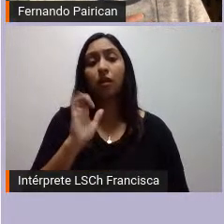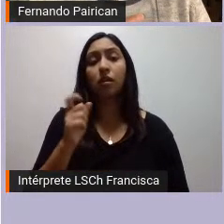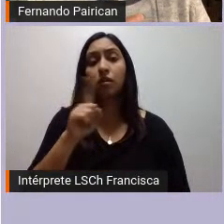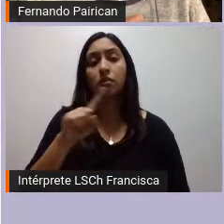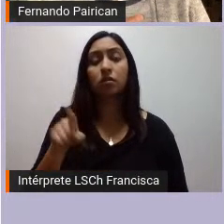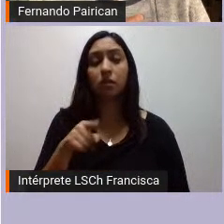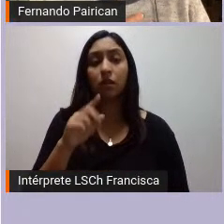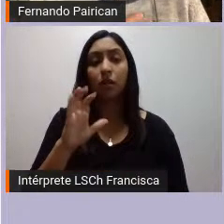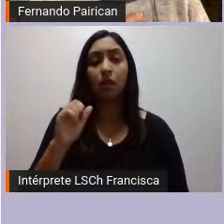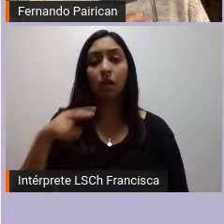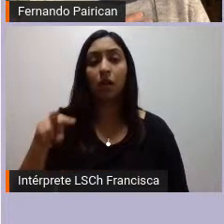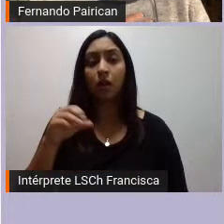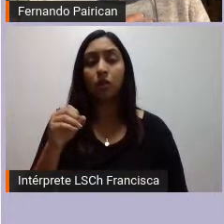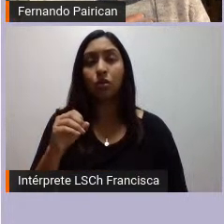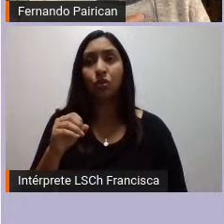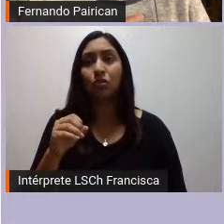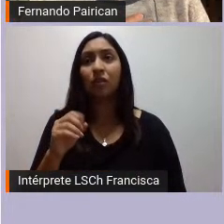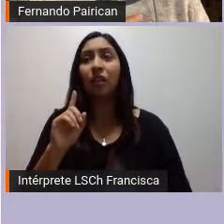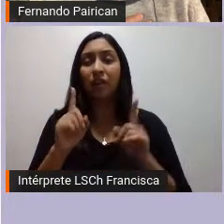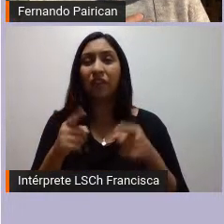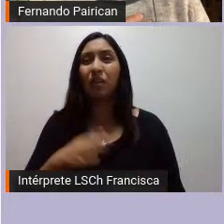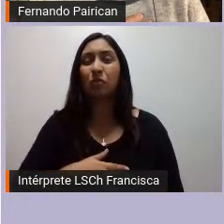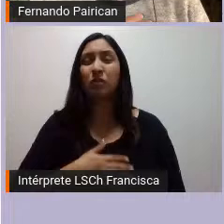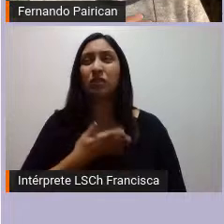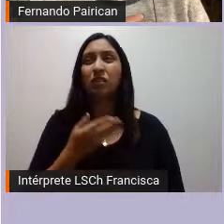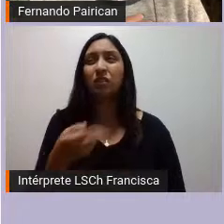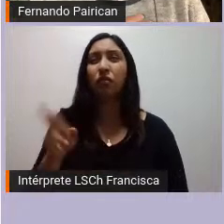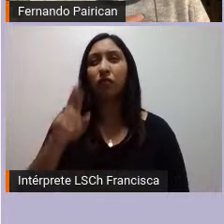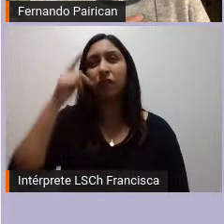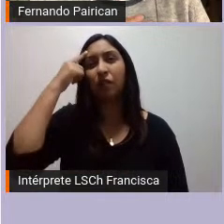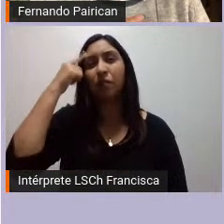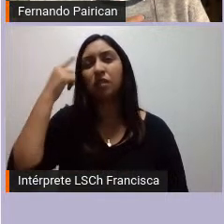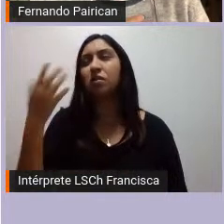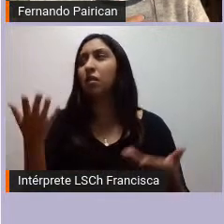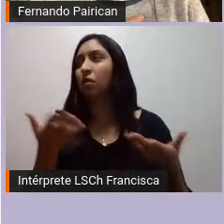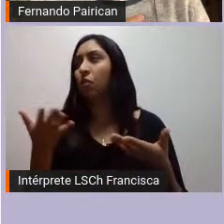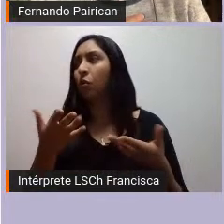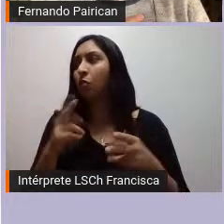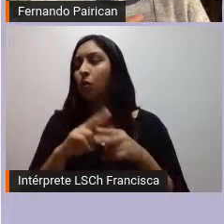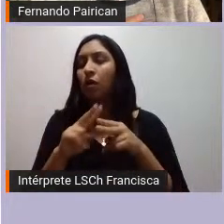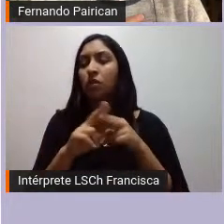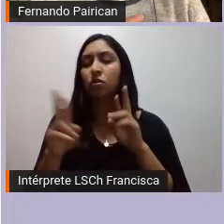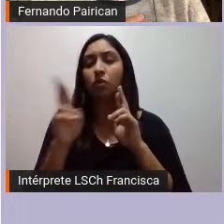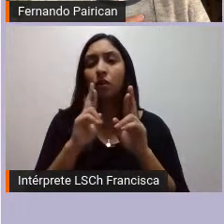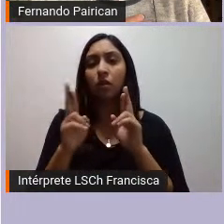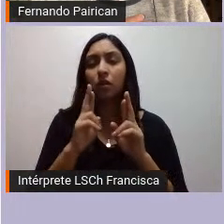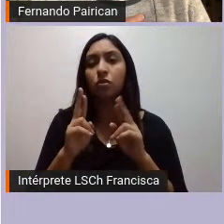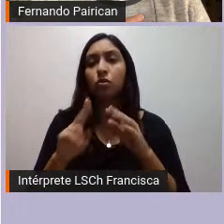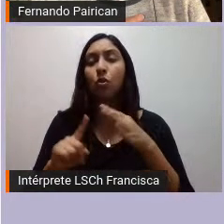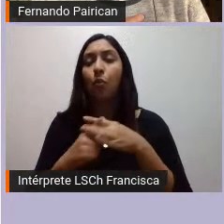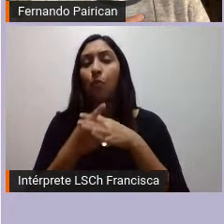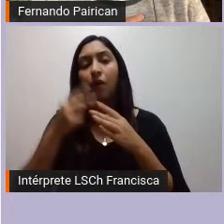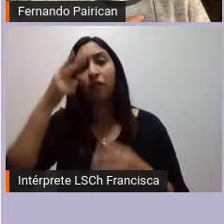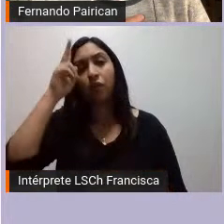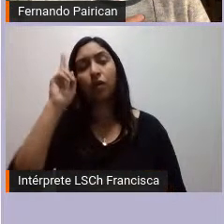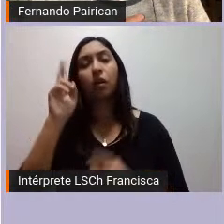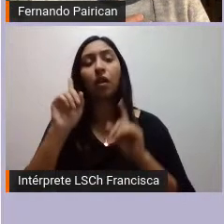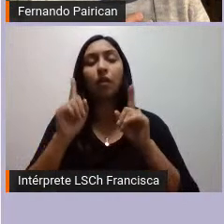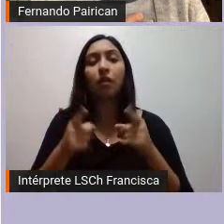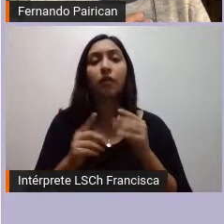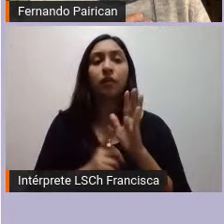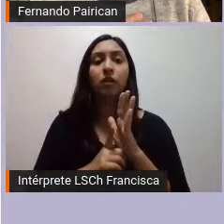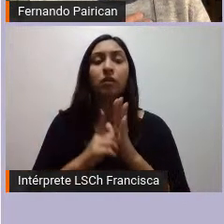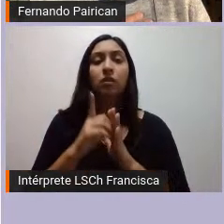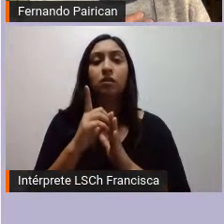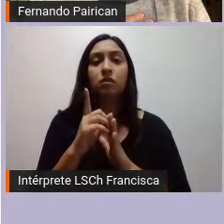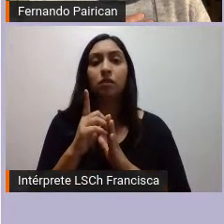hacernos sentir y repensar de cómo hemos hecho nuestra relación con los pueblos originarios que deben de alguna manera desarrollarse cupos